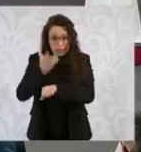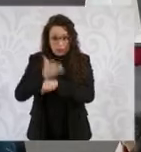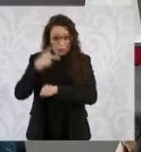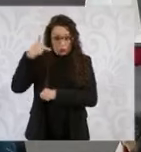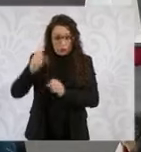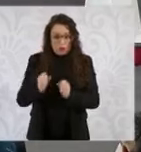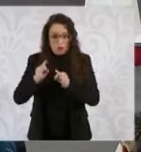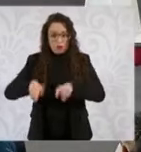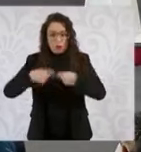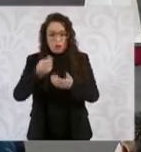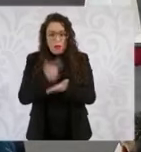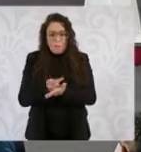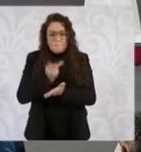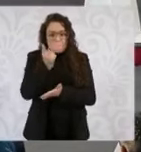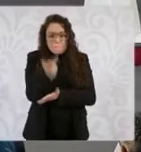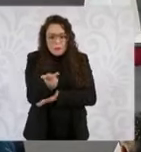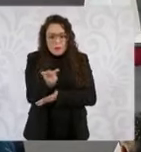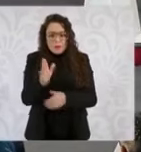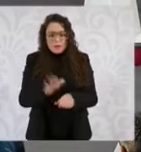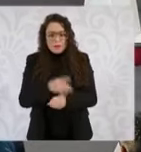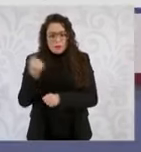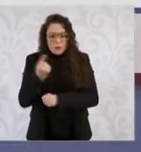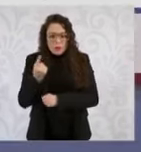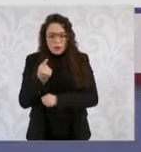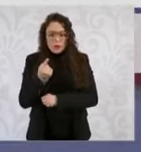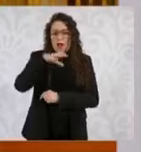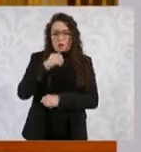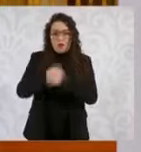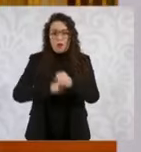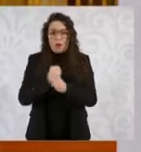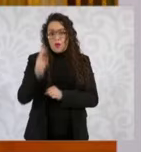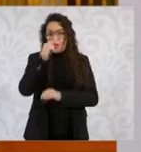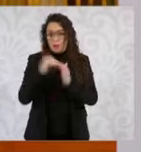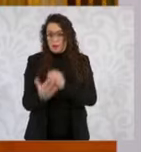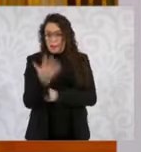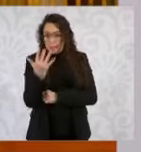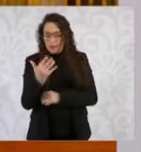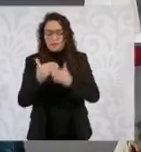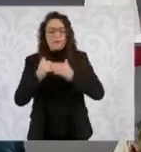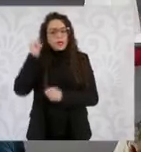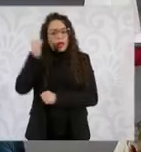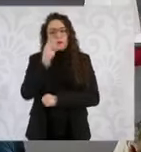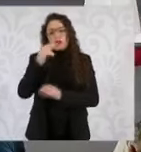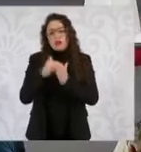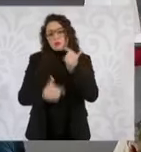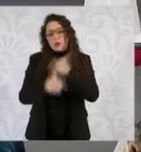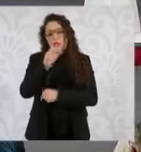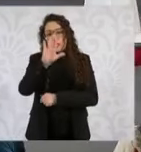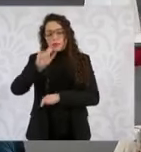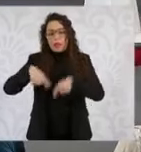le entregó un reconocimiento por su valiosa colaboración en la lucha contra el narco. En abril de 2012 la CIA le otorgó un